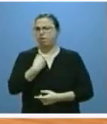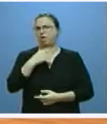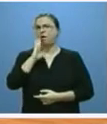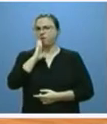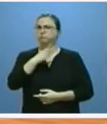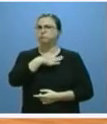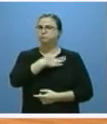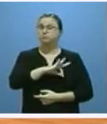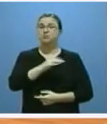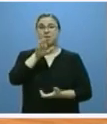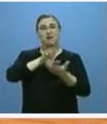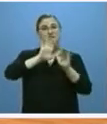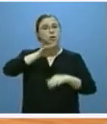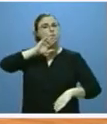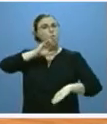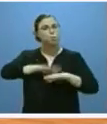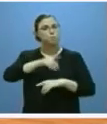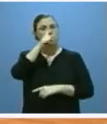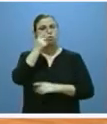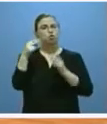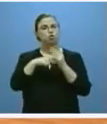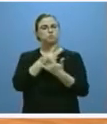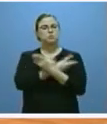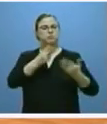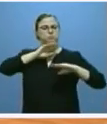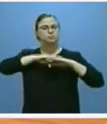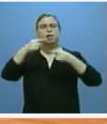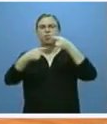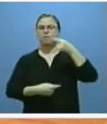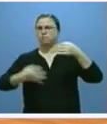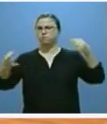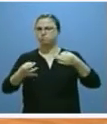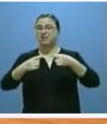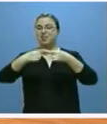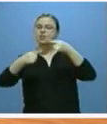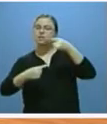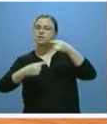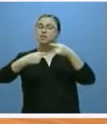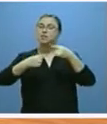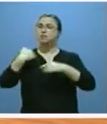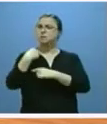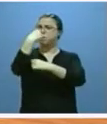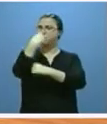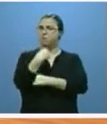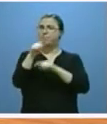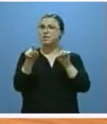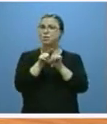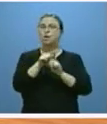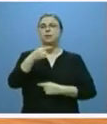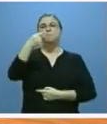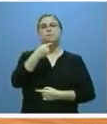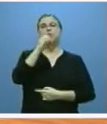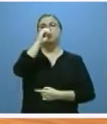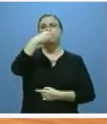cumplió en 2016 sus compromisos a este respecto con un déficit inferior al límite establecido del menos 0